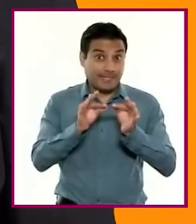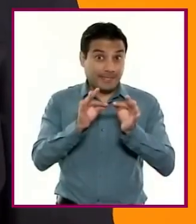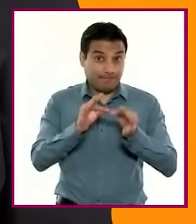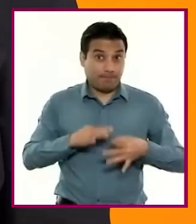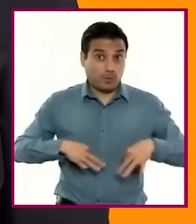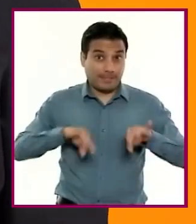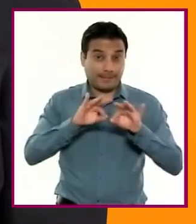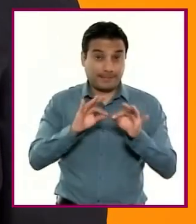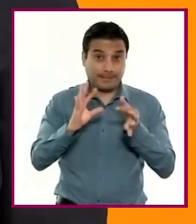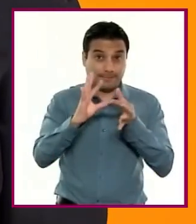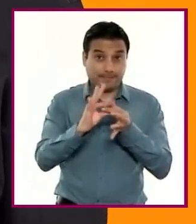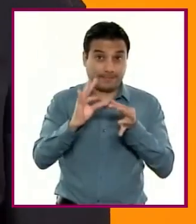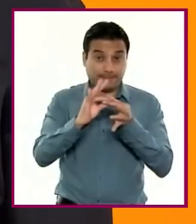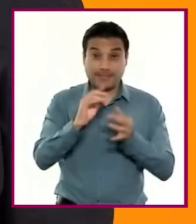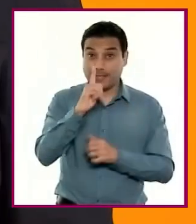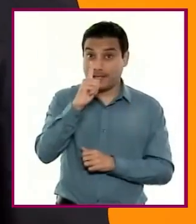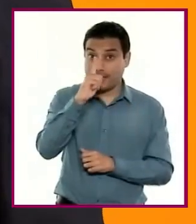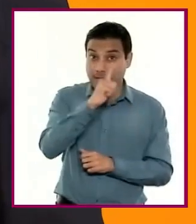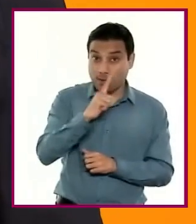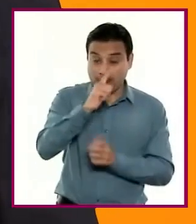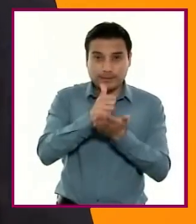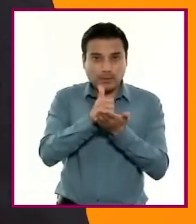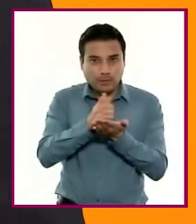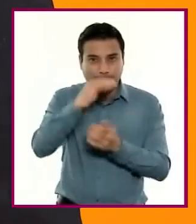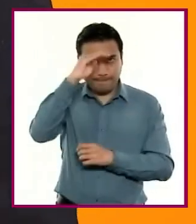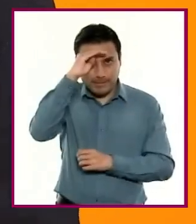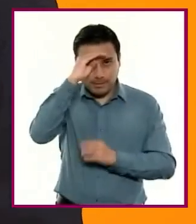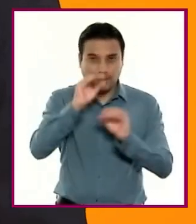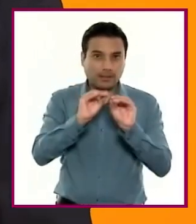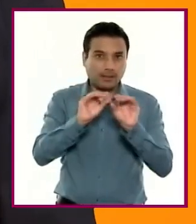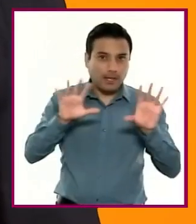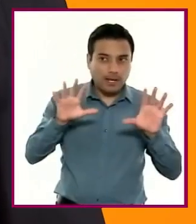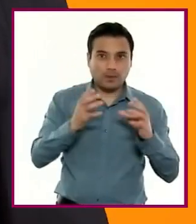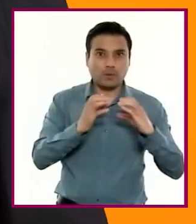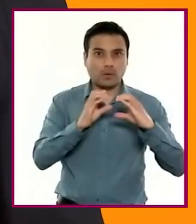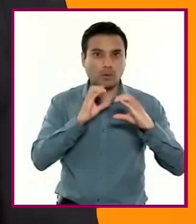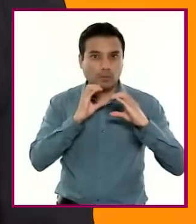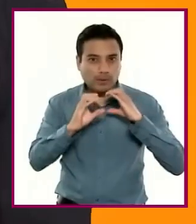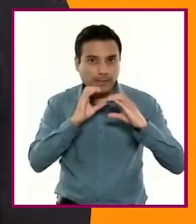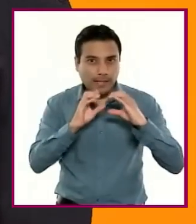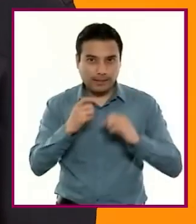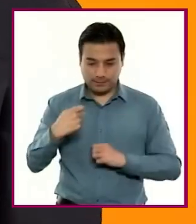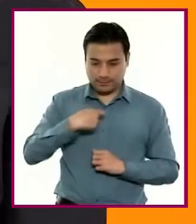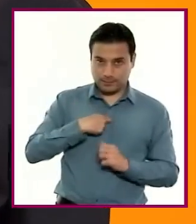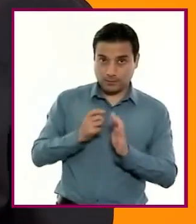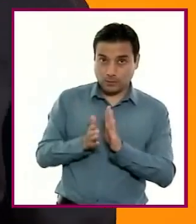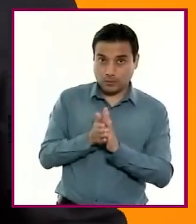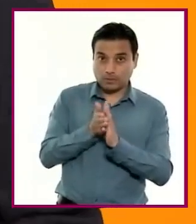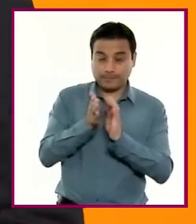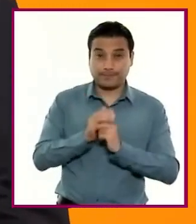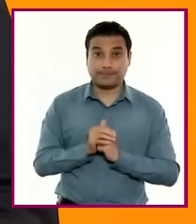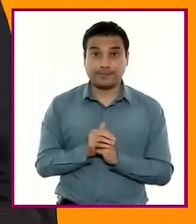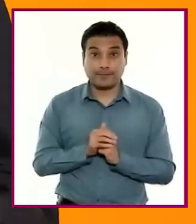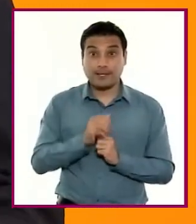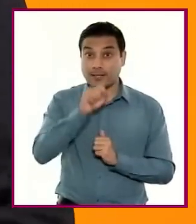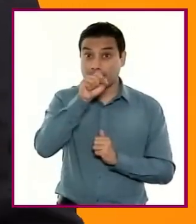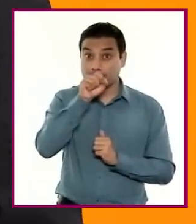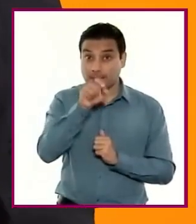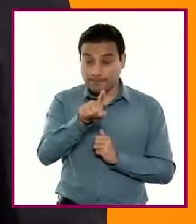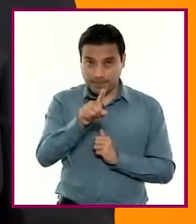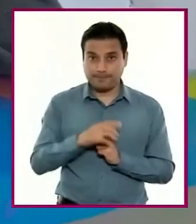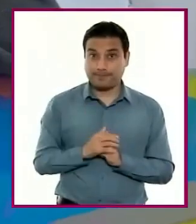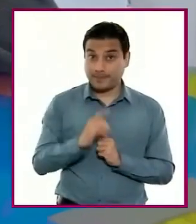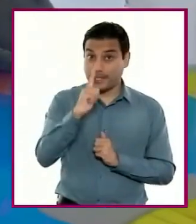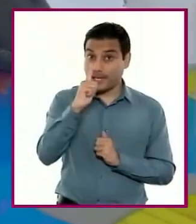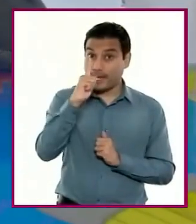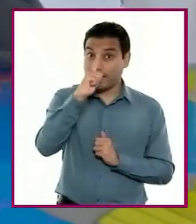lenguajes ayudan a pensar con claridad, a comunicarse y a construir una identidad propia. También, que es usándolos como mejor se